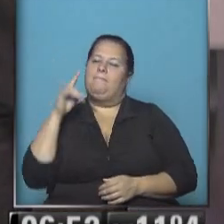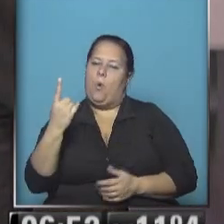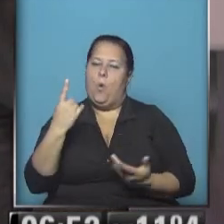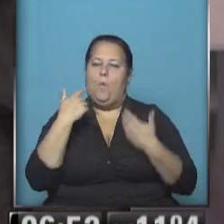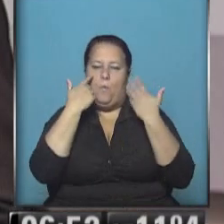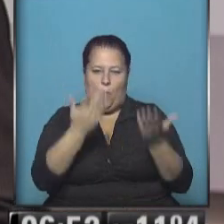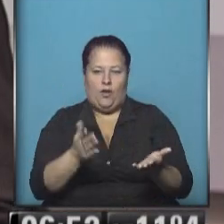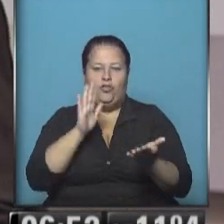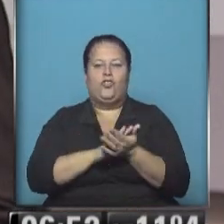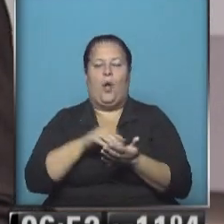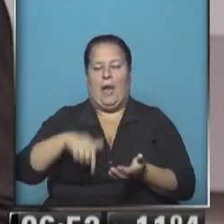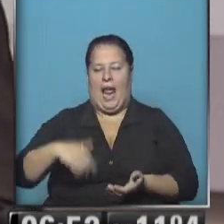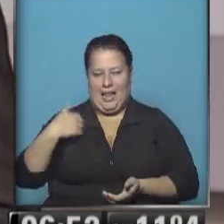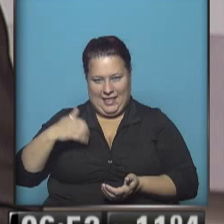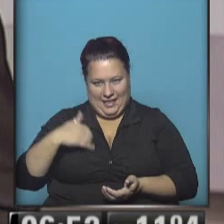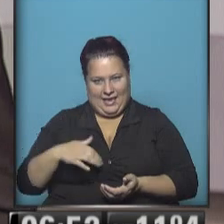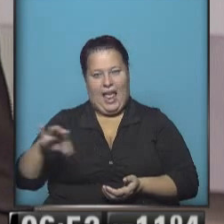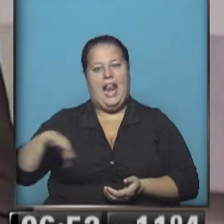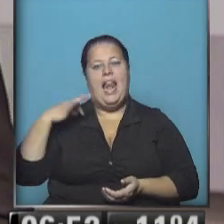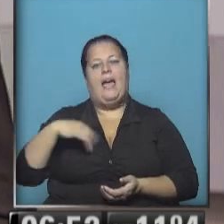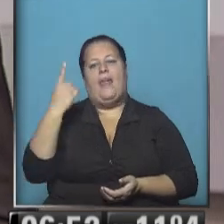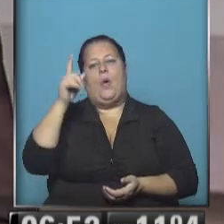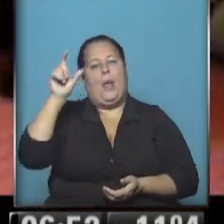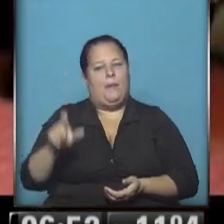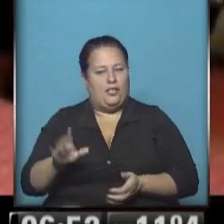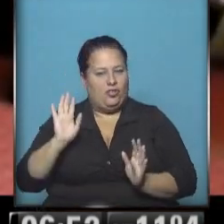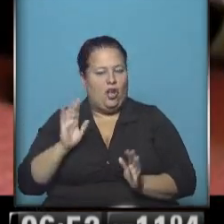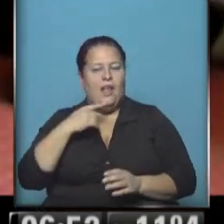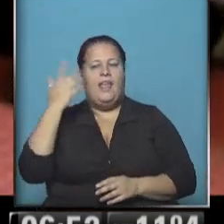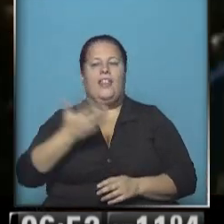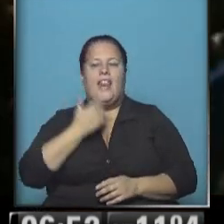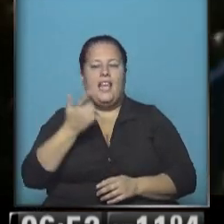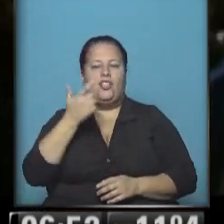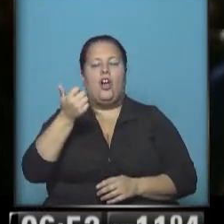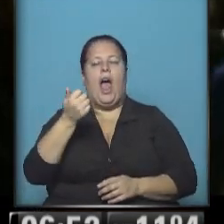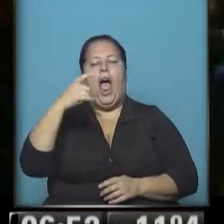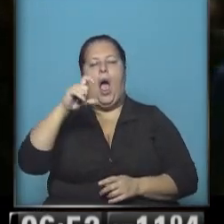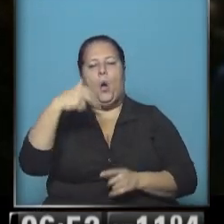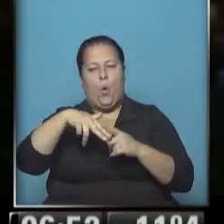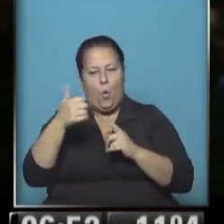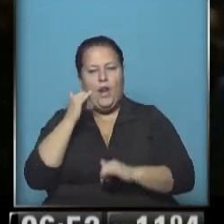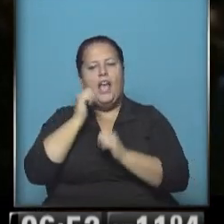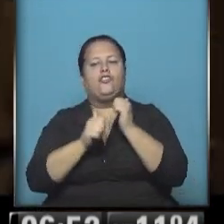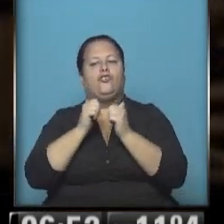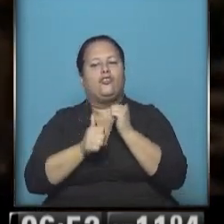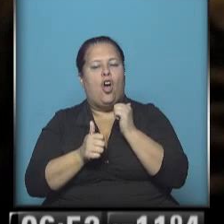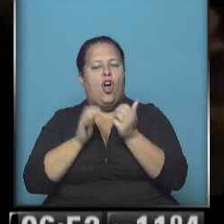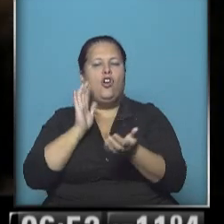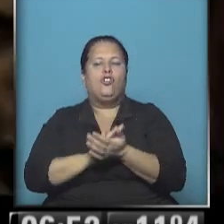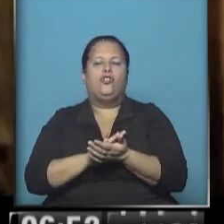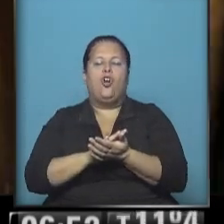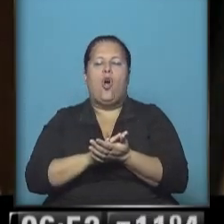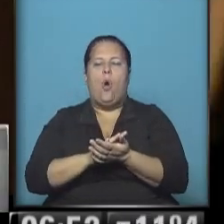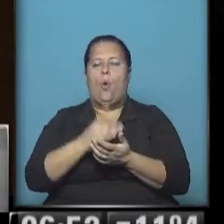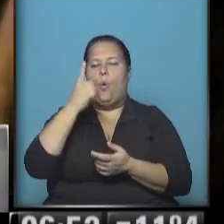compartir contigo de las nacionales. La vida de alguien se llama. El director es Ezequiel Acuña. Y la historia gira alrededor